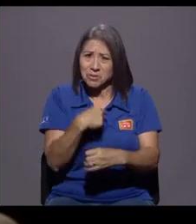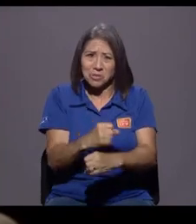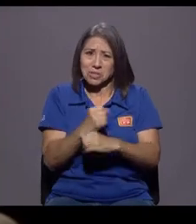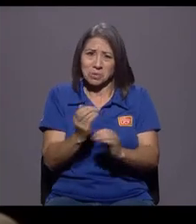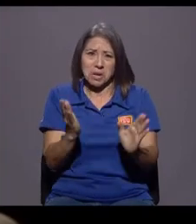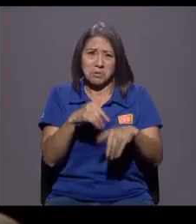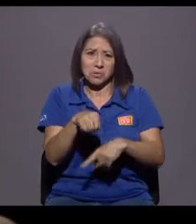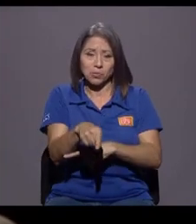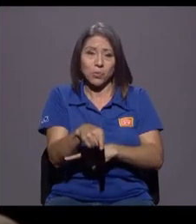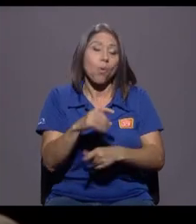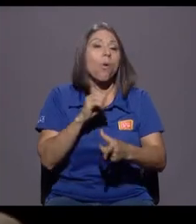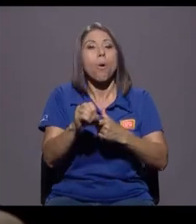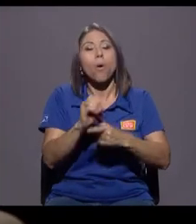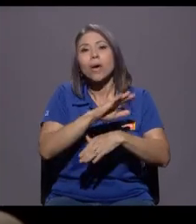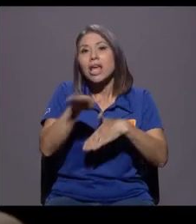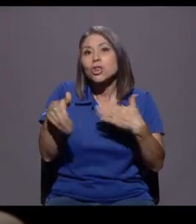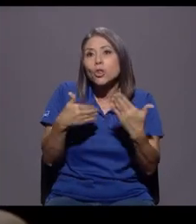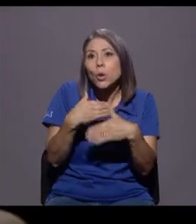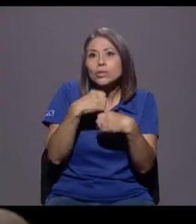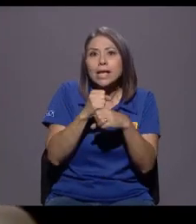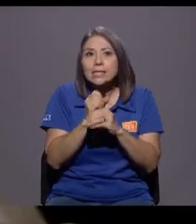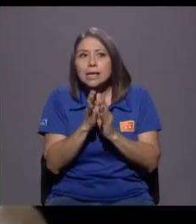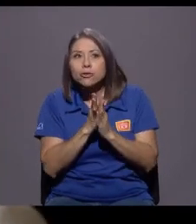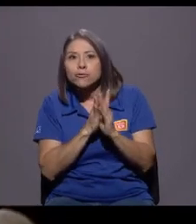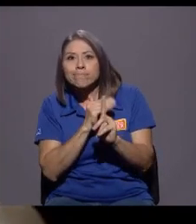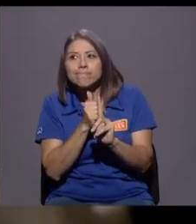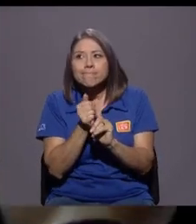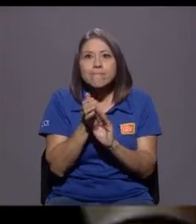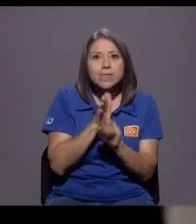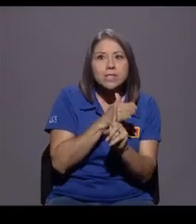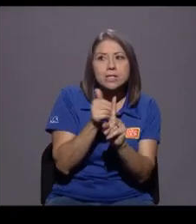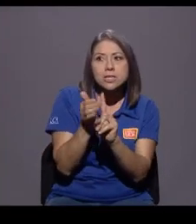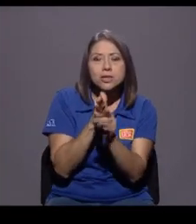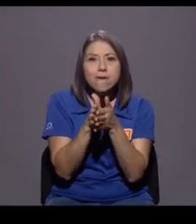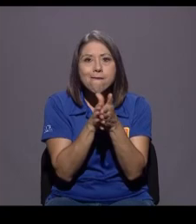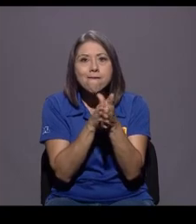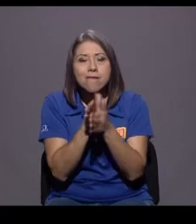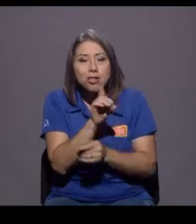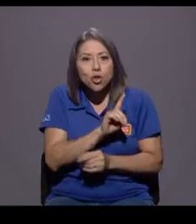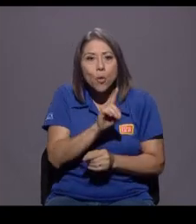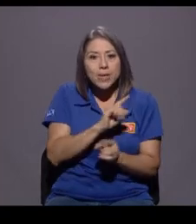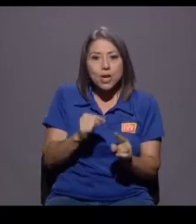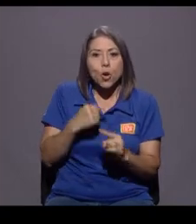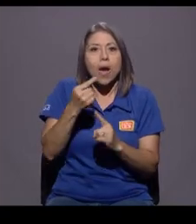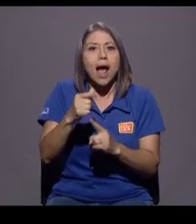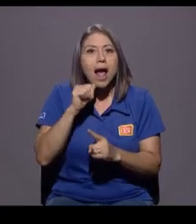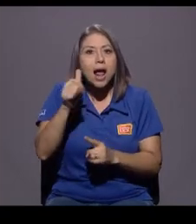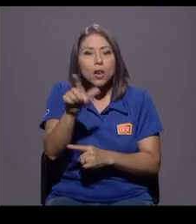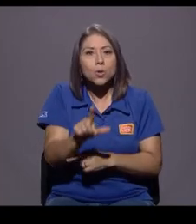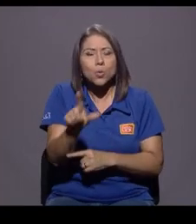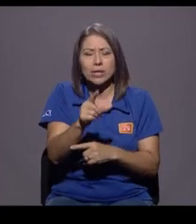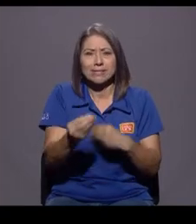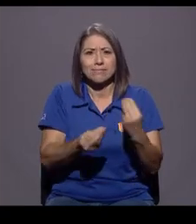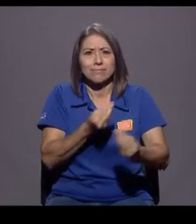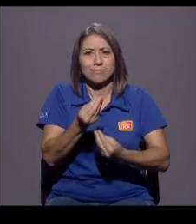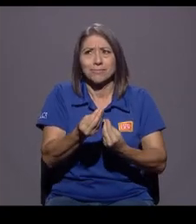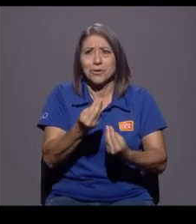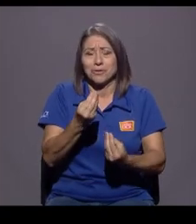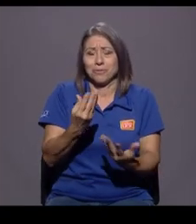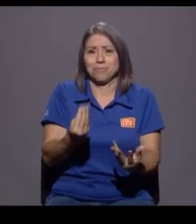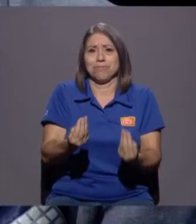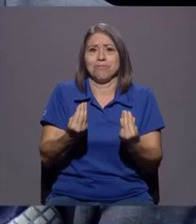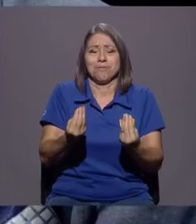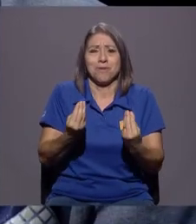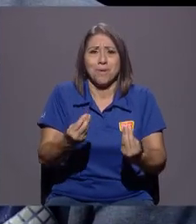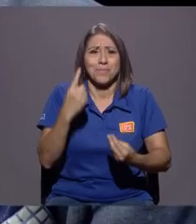se haya hecho, sí, tan maquiavélicamente, de domingo a lunes, ¿me explico? Yo digo, por Dios, pero yo creo